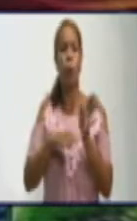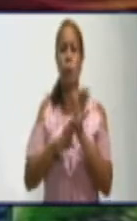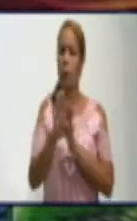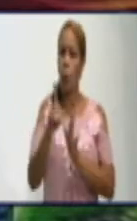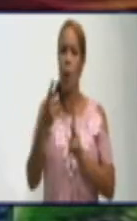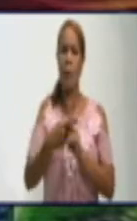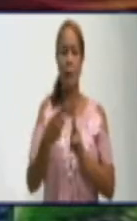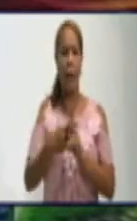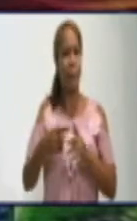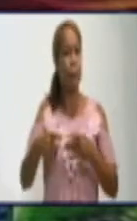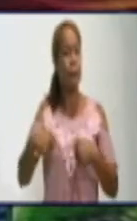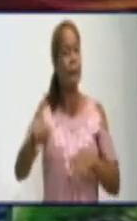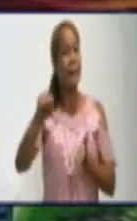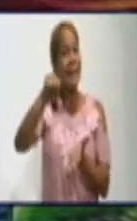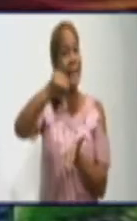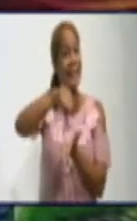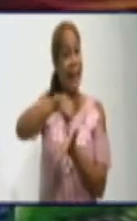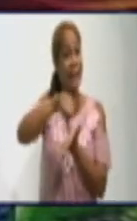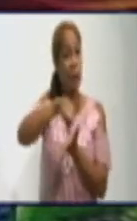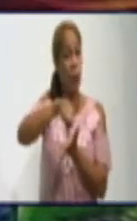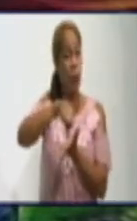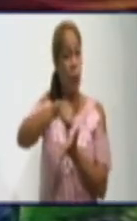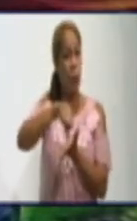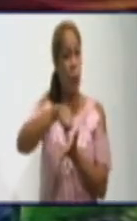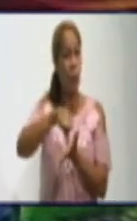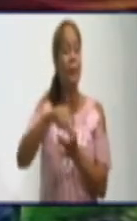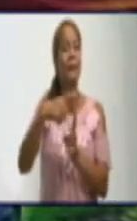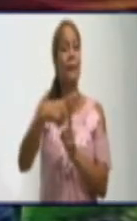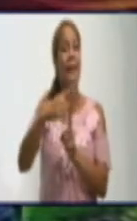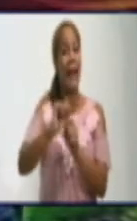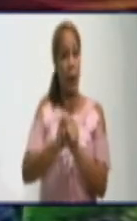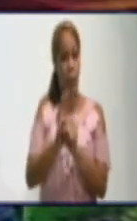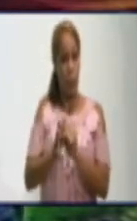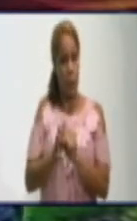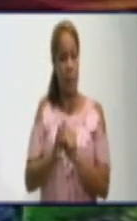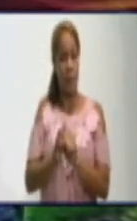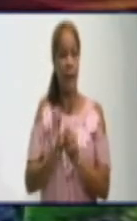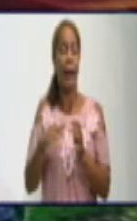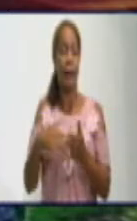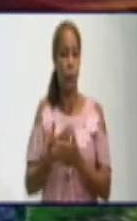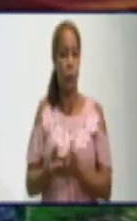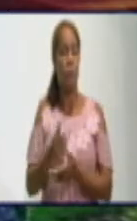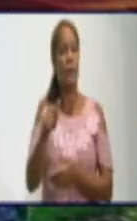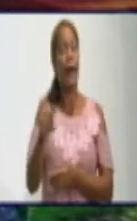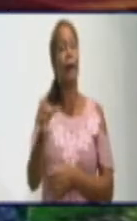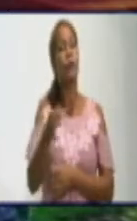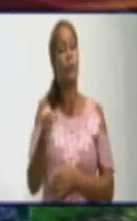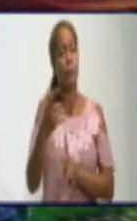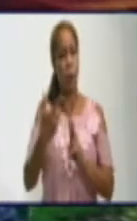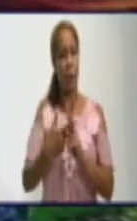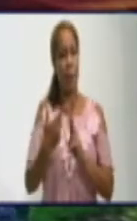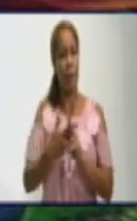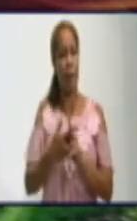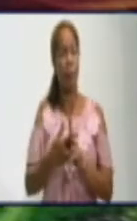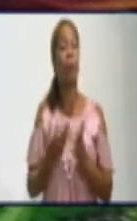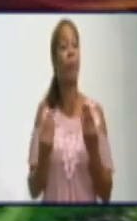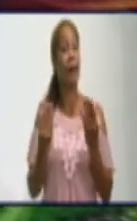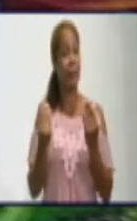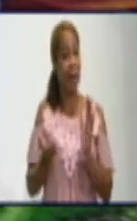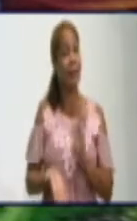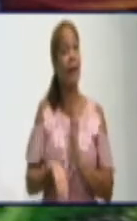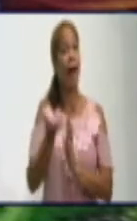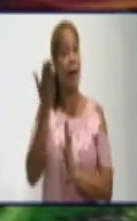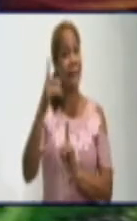de Granma. Una tasa de incidencia de 137,7 por cada 100.000 habitantes. Bastante alta